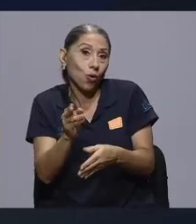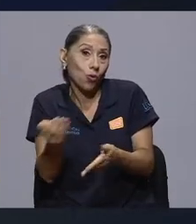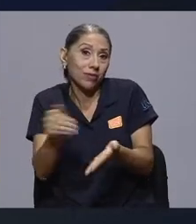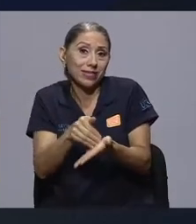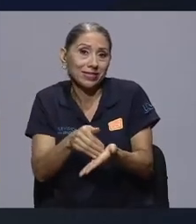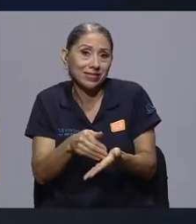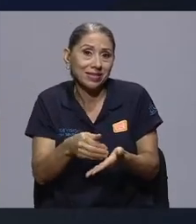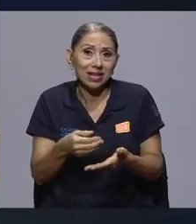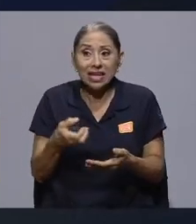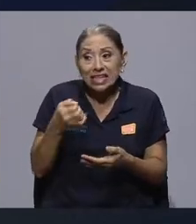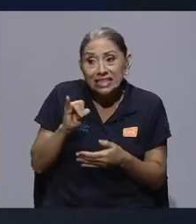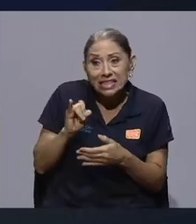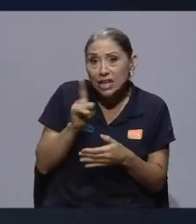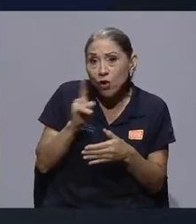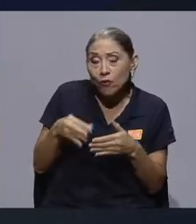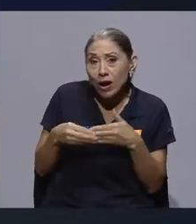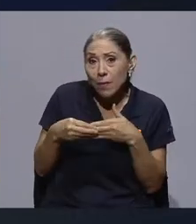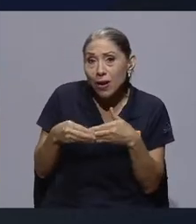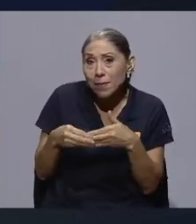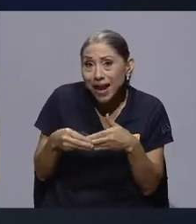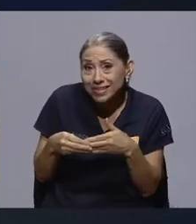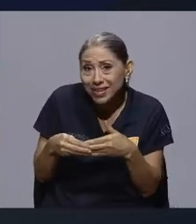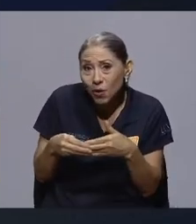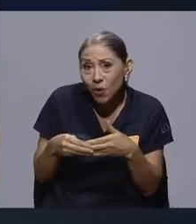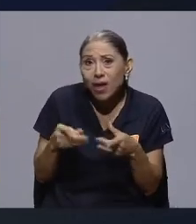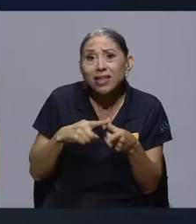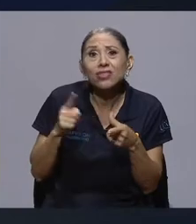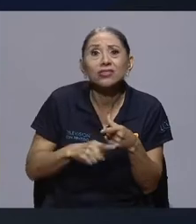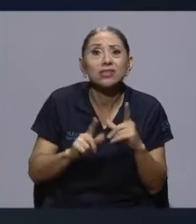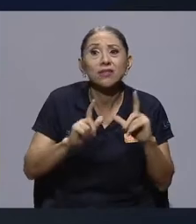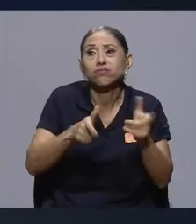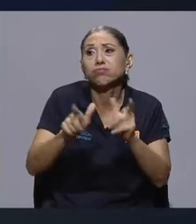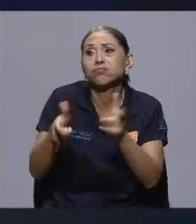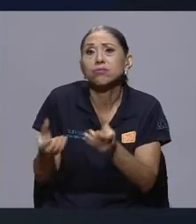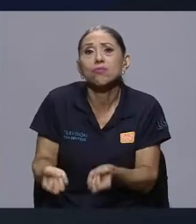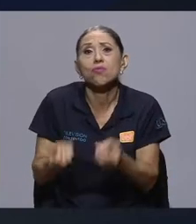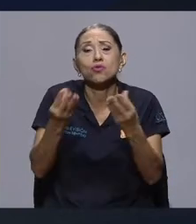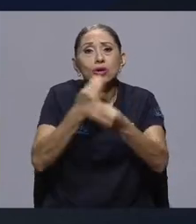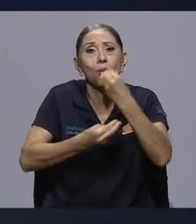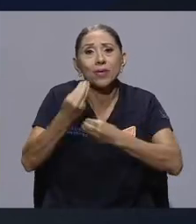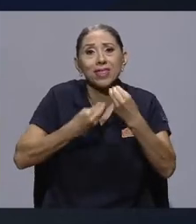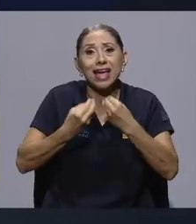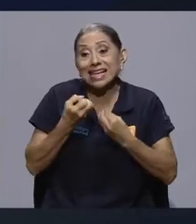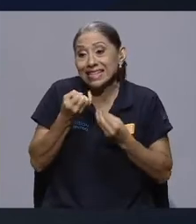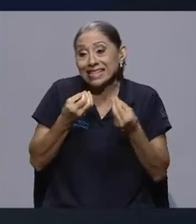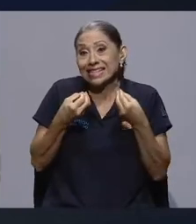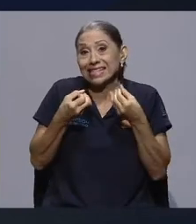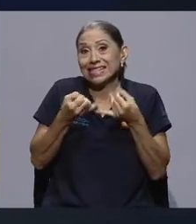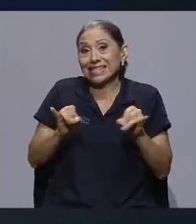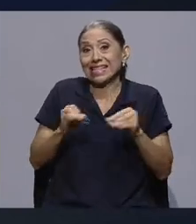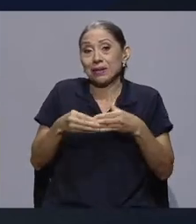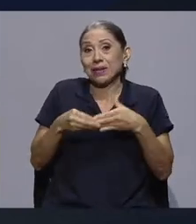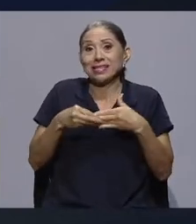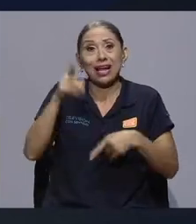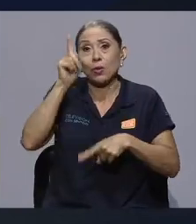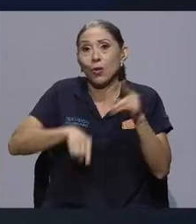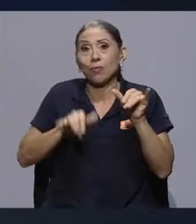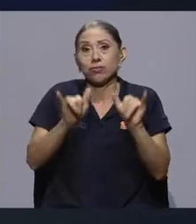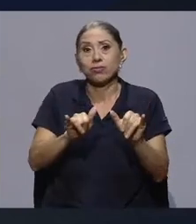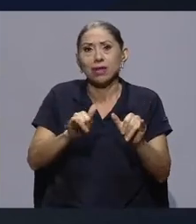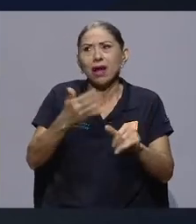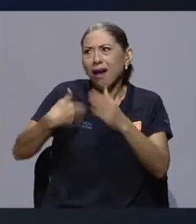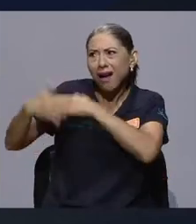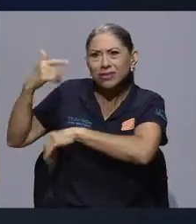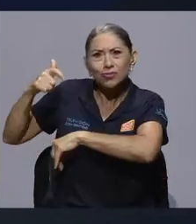mucho más del un tercio de comida que se desperdicia en el mundo, porque no podríamos mantenerlo. Y yo llego a un momento en que tenía 34 bolsas de